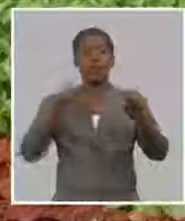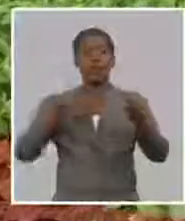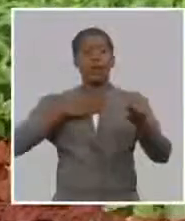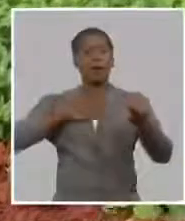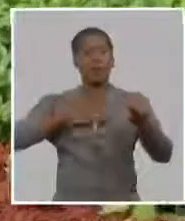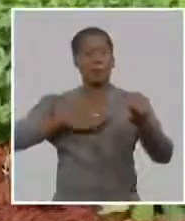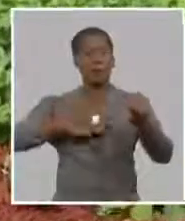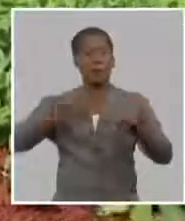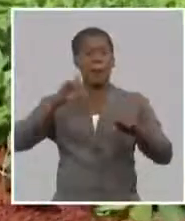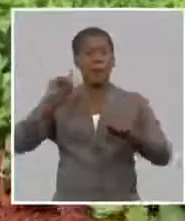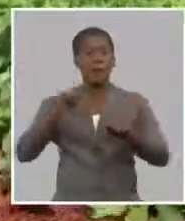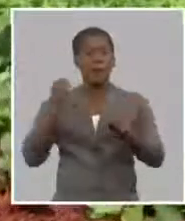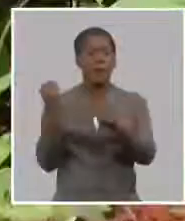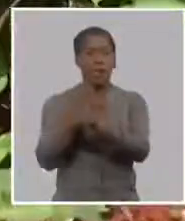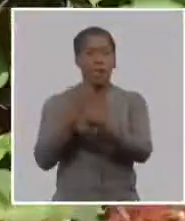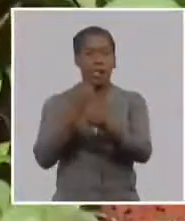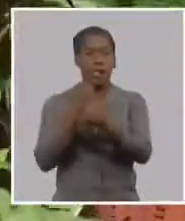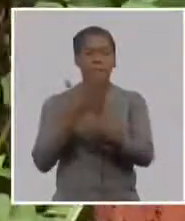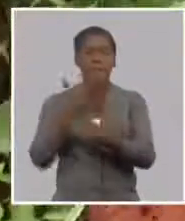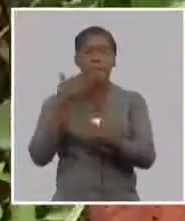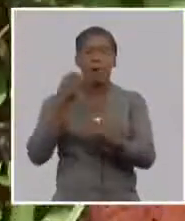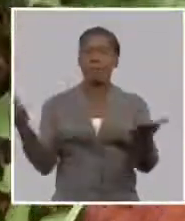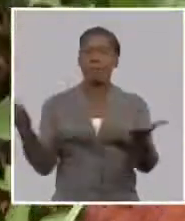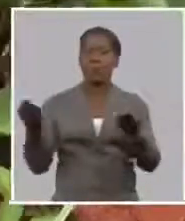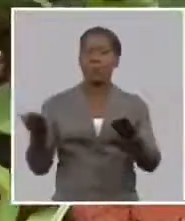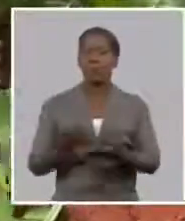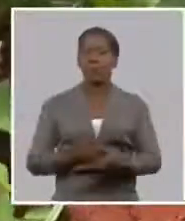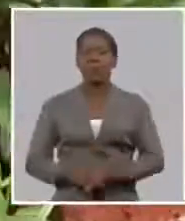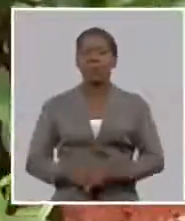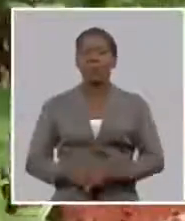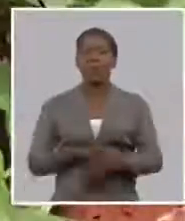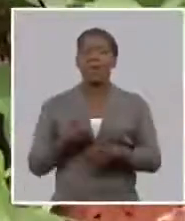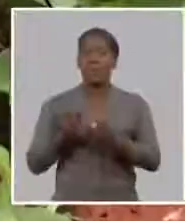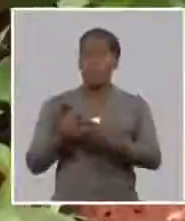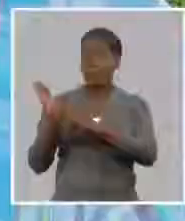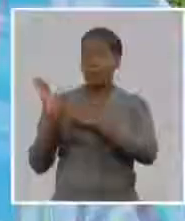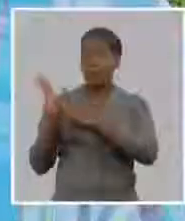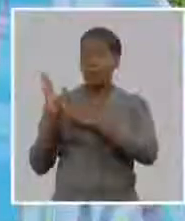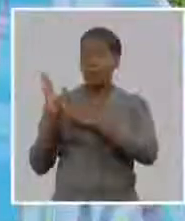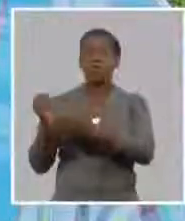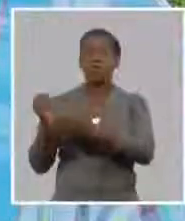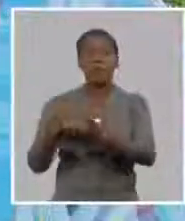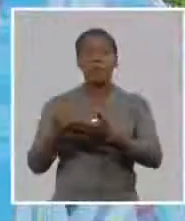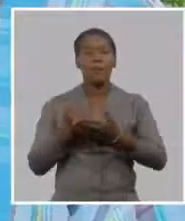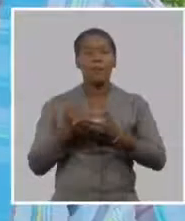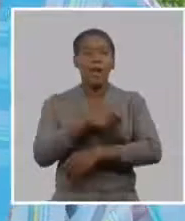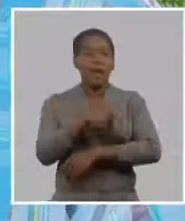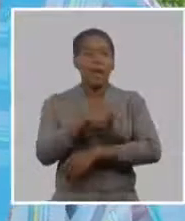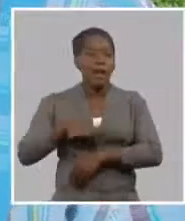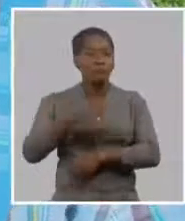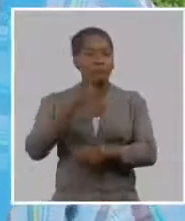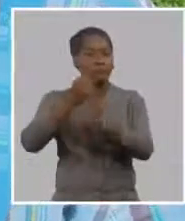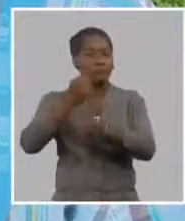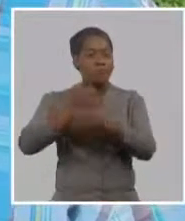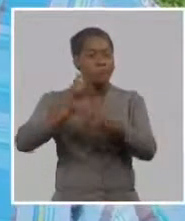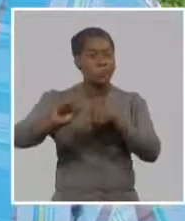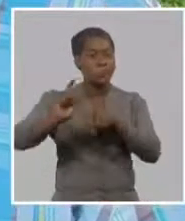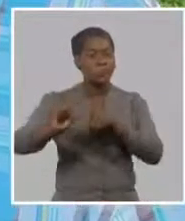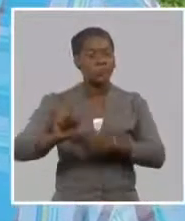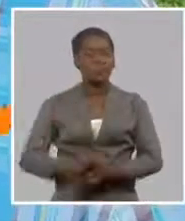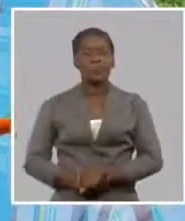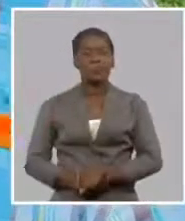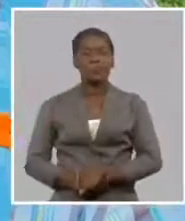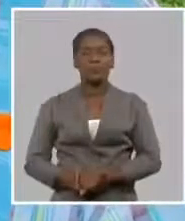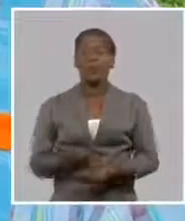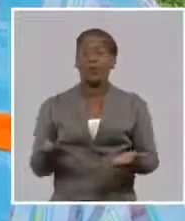cubanos en este sentido se analizan nuevas decisiones que benefician al sector ya el hecho de no tener en cuenta los últimos rendimientos o las